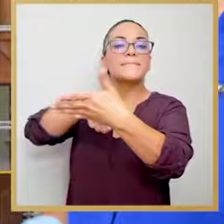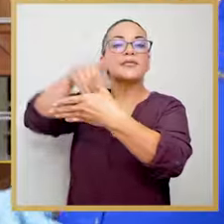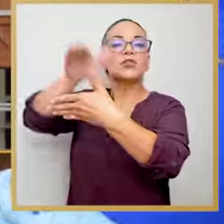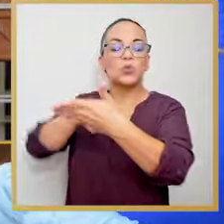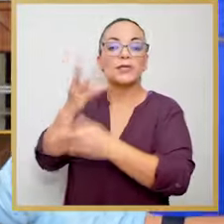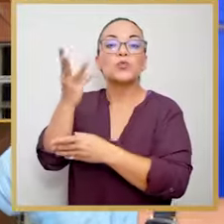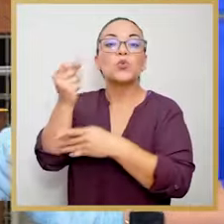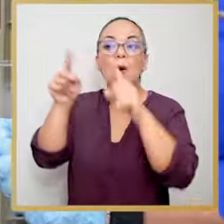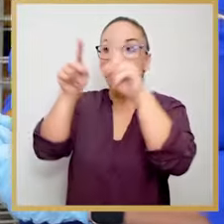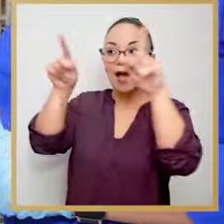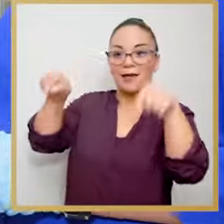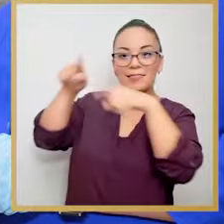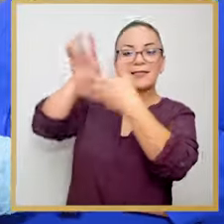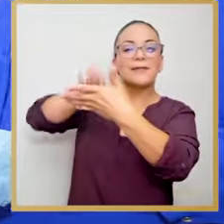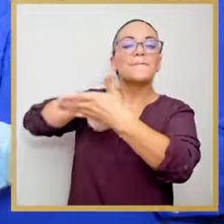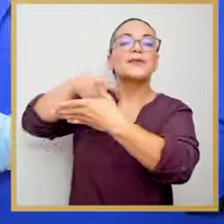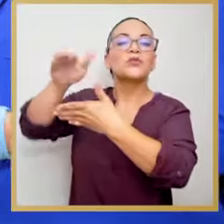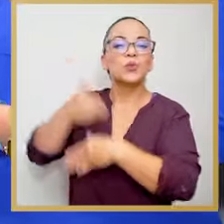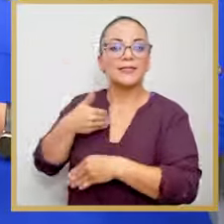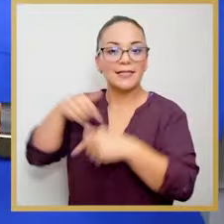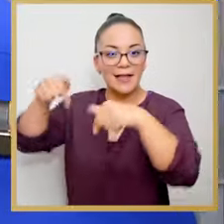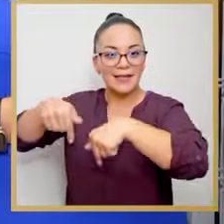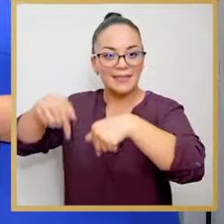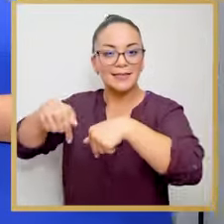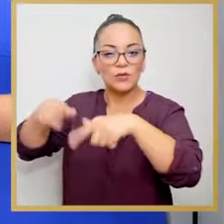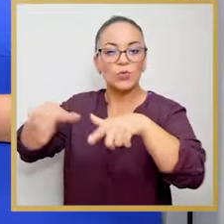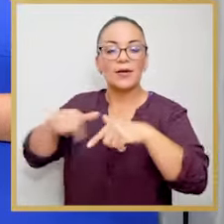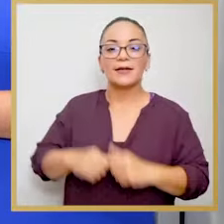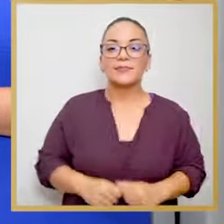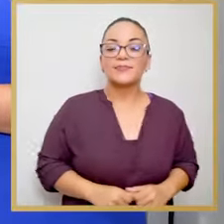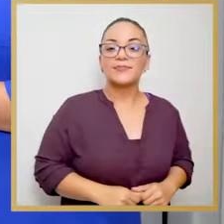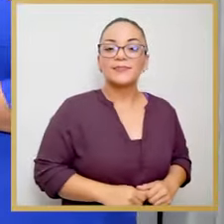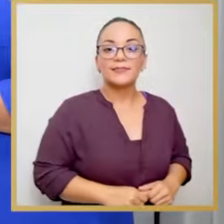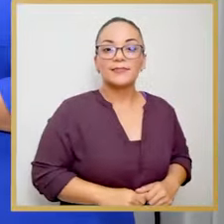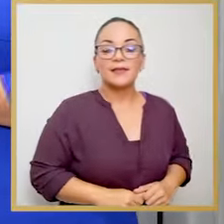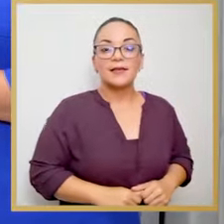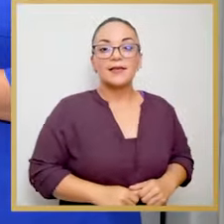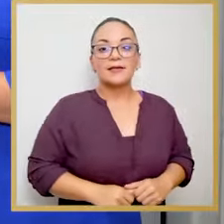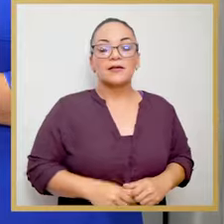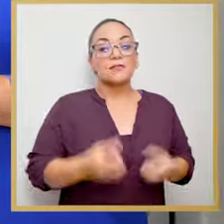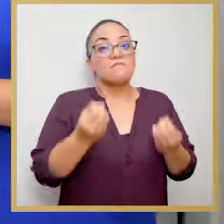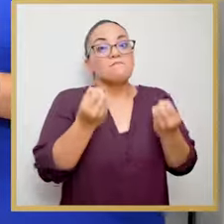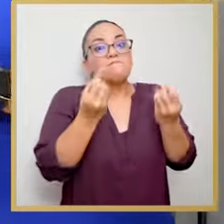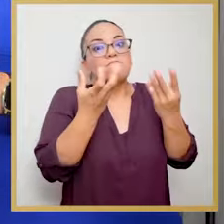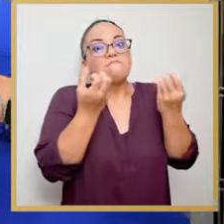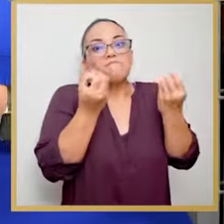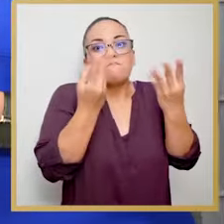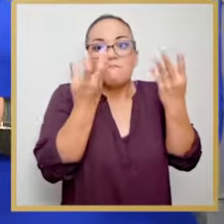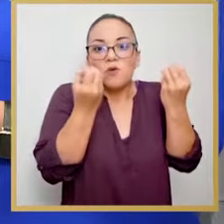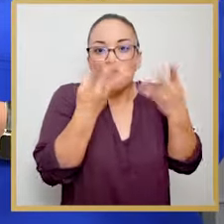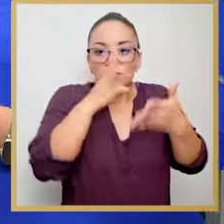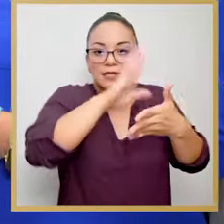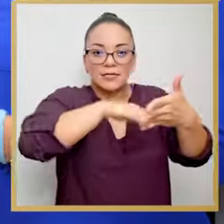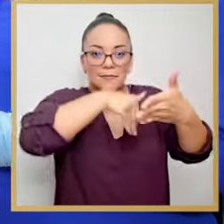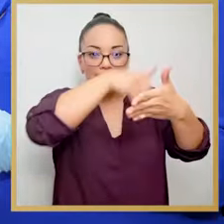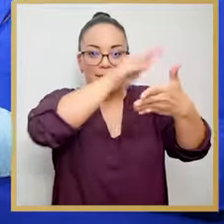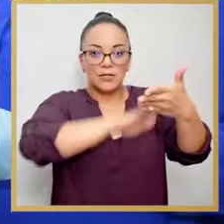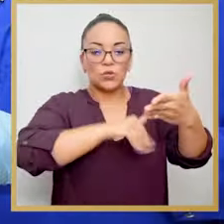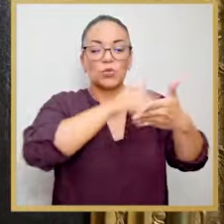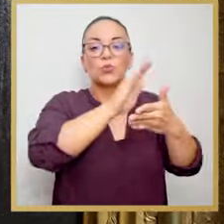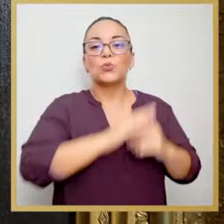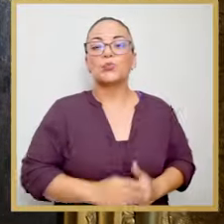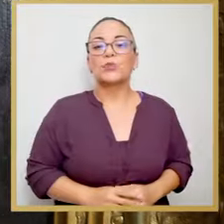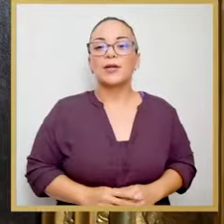pinturas. ¿Cuántas son las pinturas que tienen ustedes en esta sede? Tenemos decenas de pinturas y